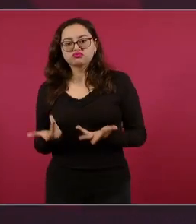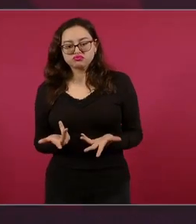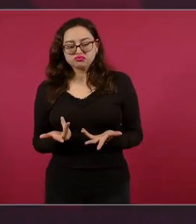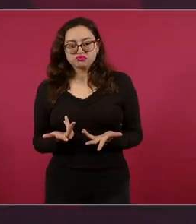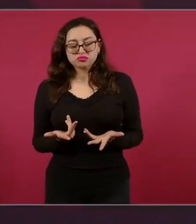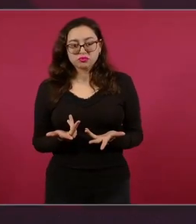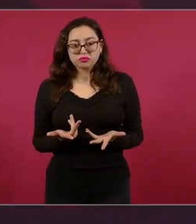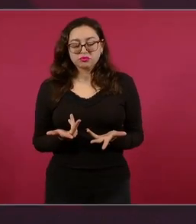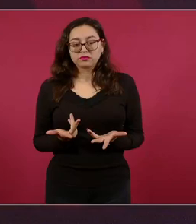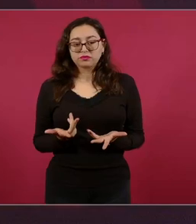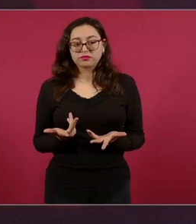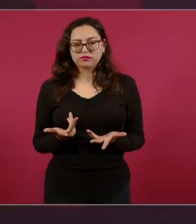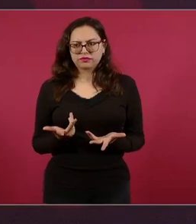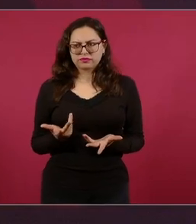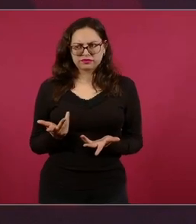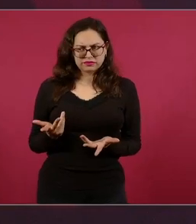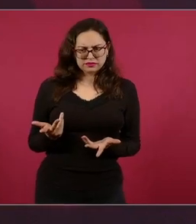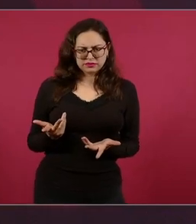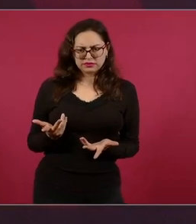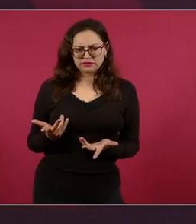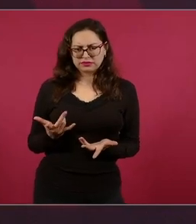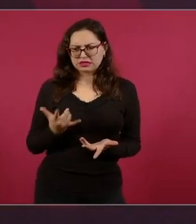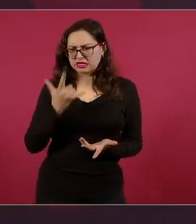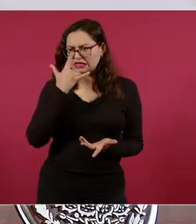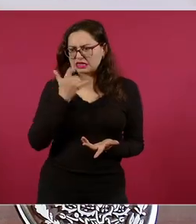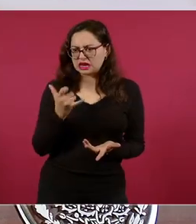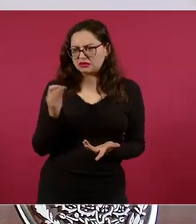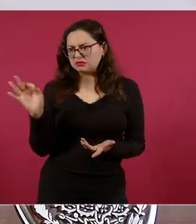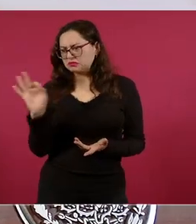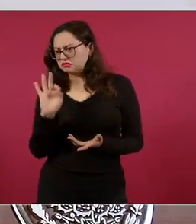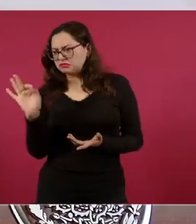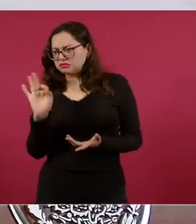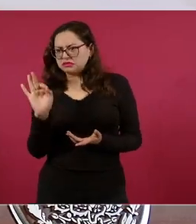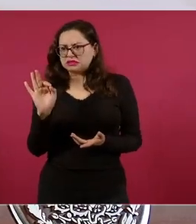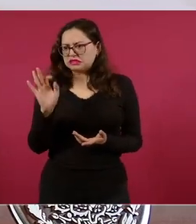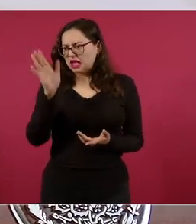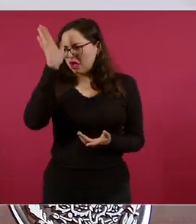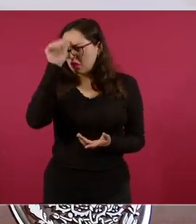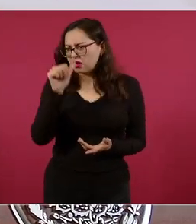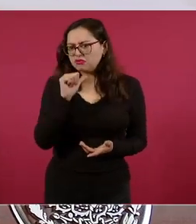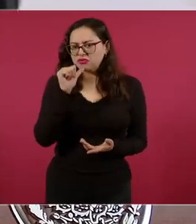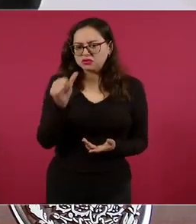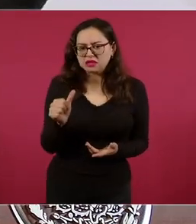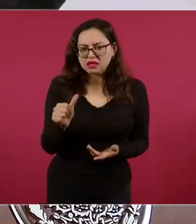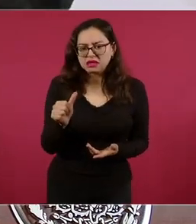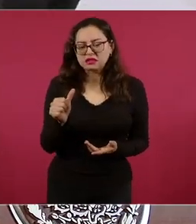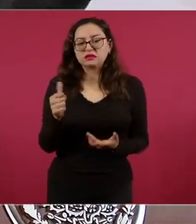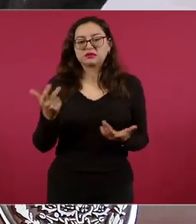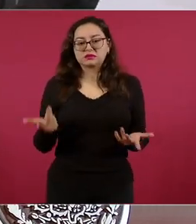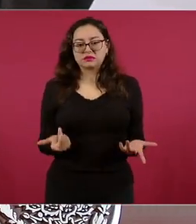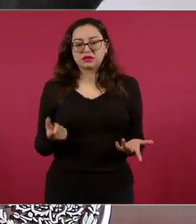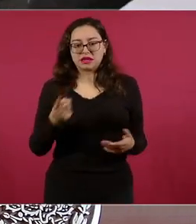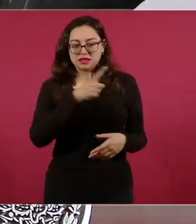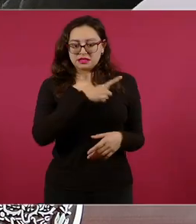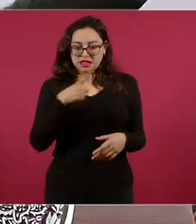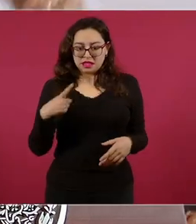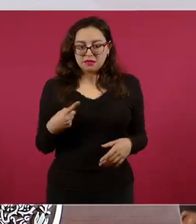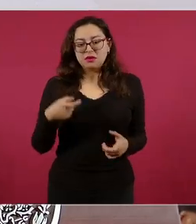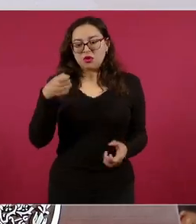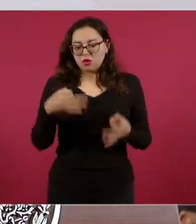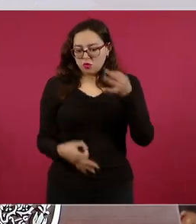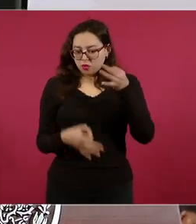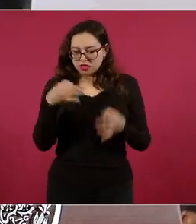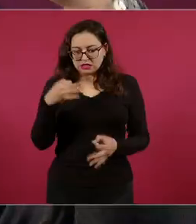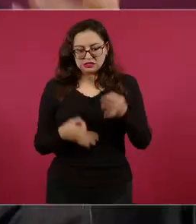no hay acuerdos, si no están conformes, deben haber instancias judiciales,